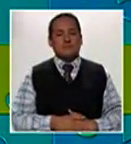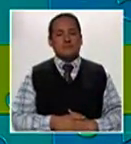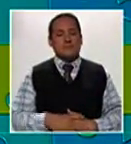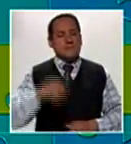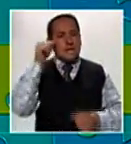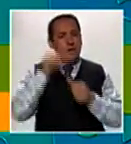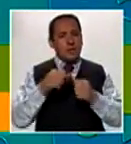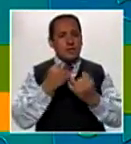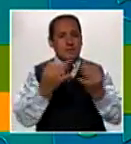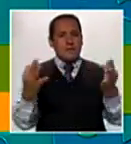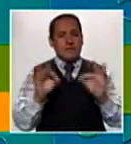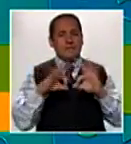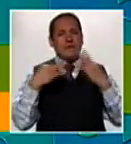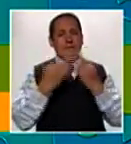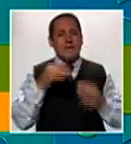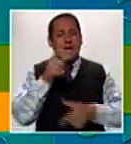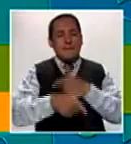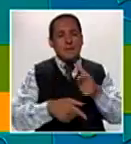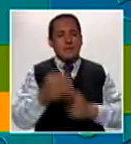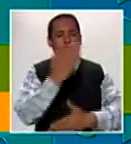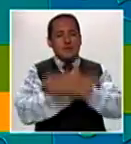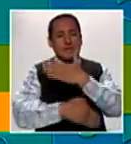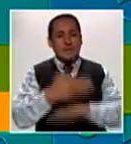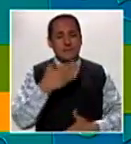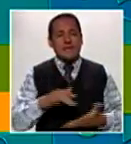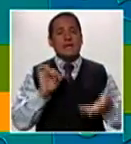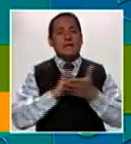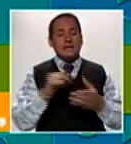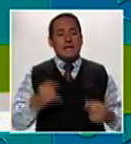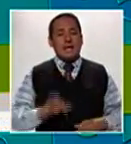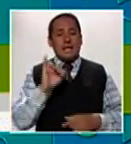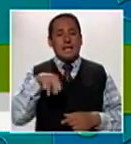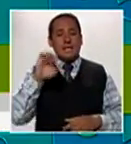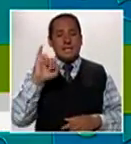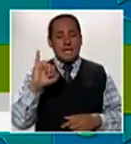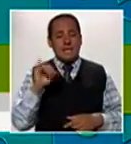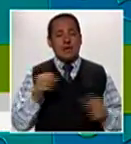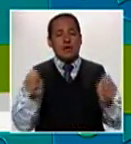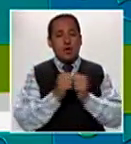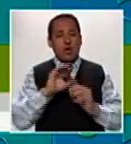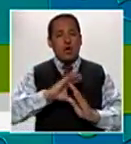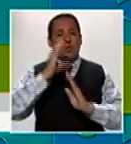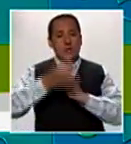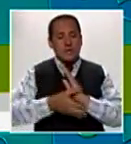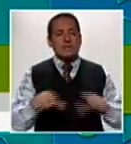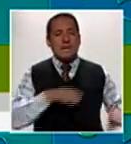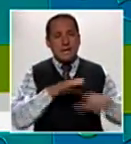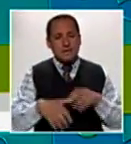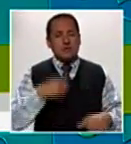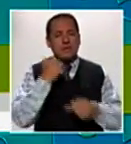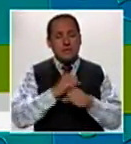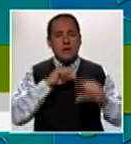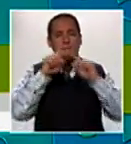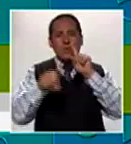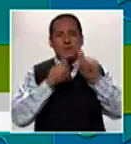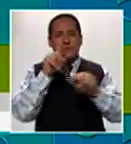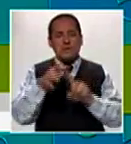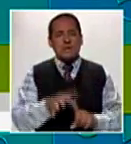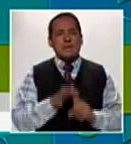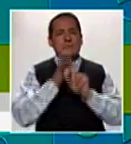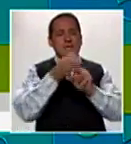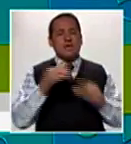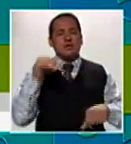Se recuerda a las familias de las personas con discapacidad que el INEI y el Conadis están ejecutando la encuesta nacional